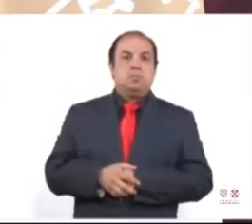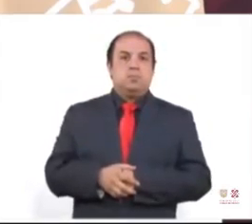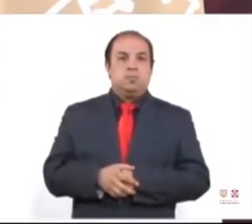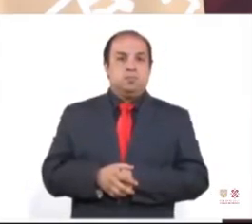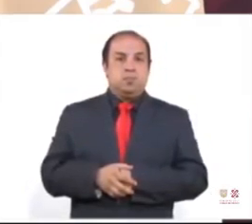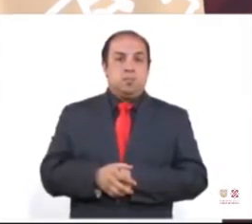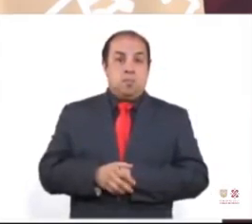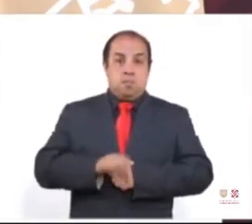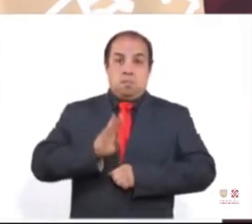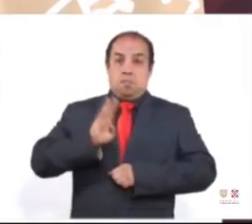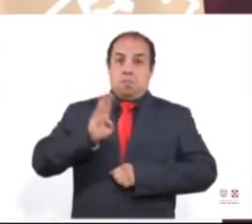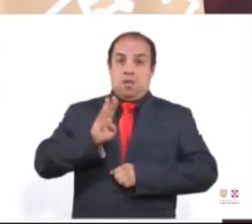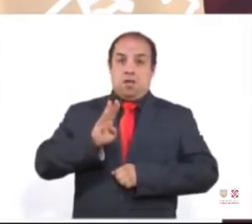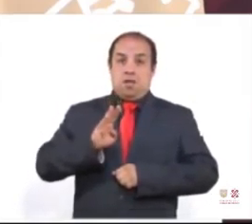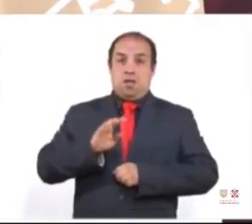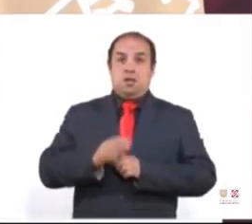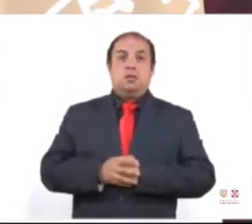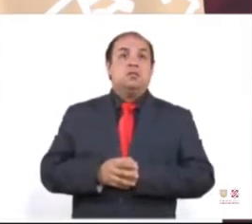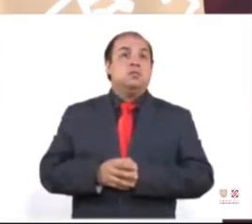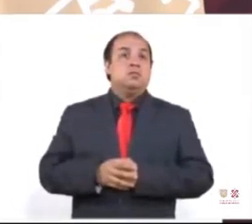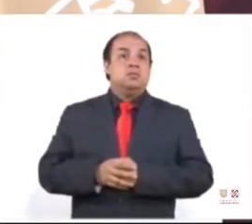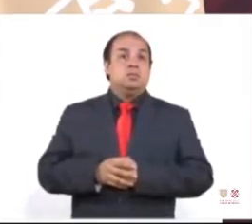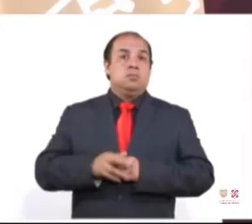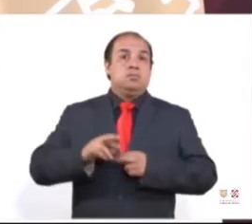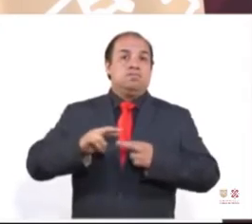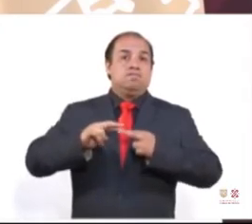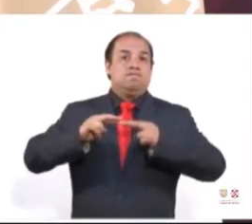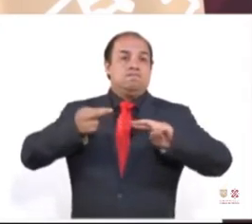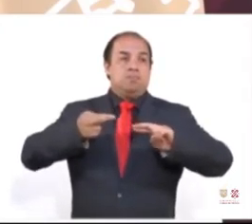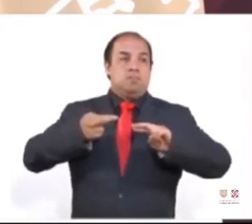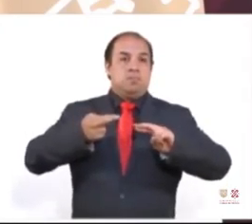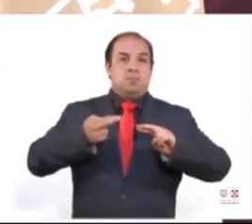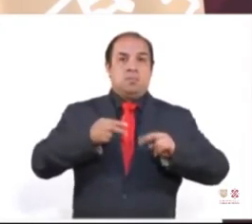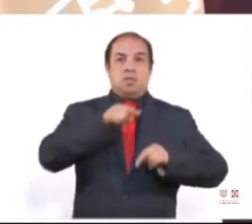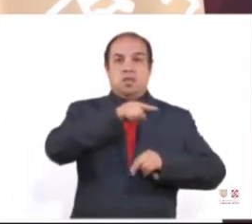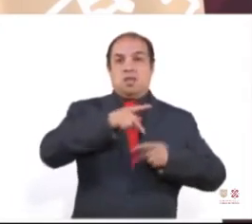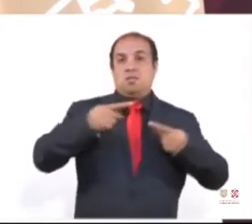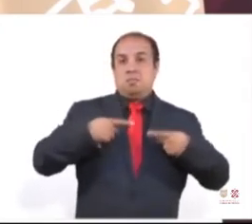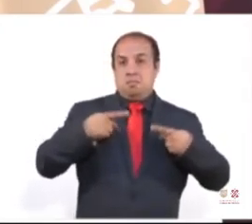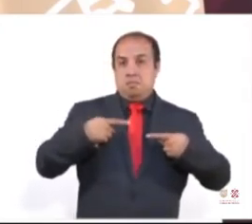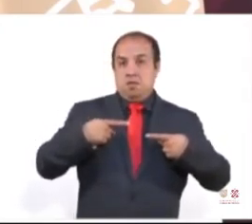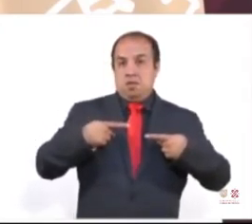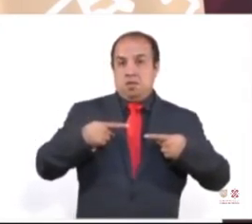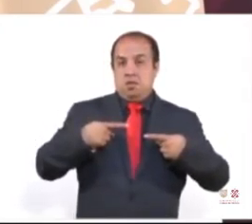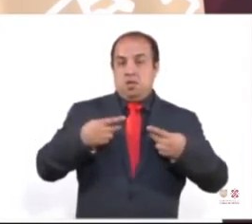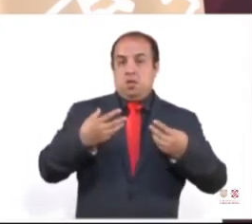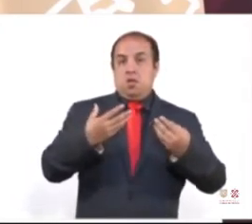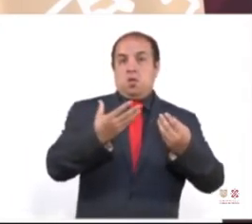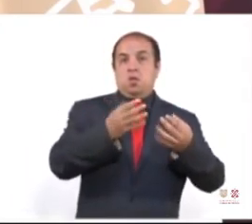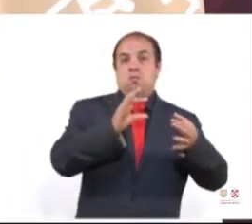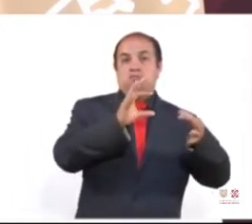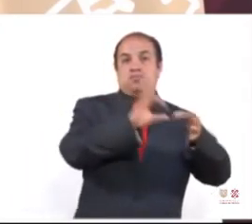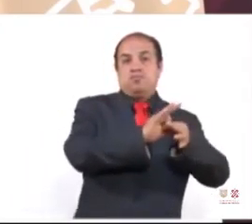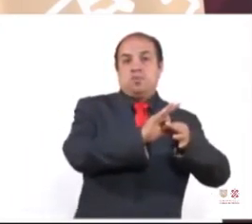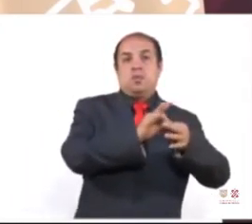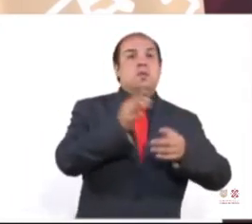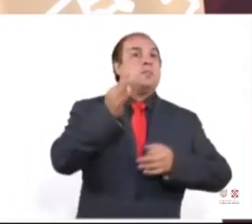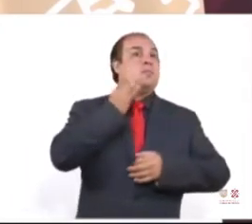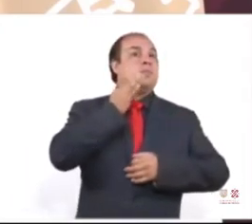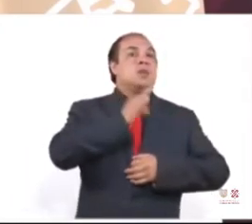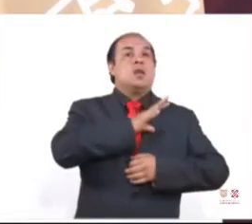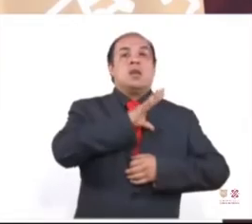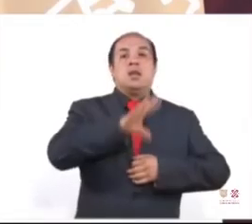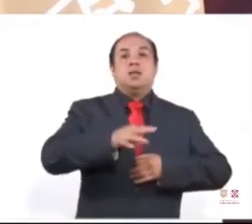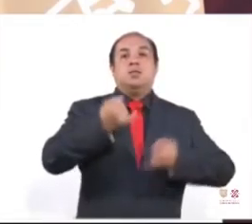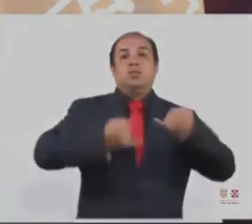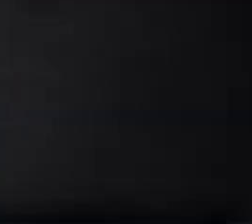presuntamente por una relación de este personaje con la Fiscalía General de Justicia del Estado de Morelos.